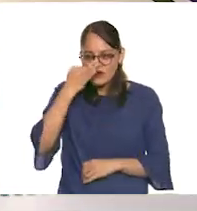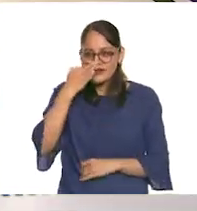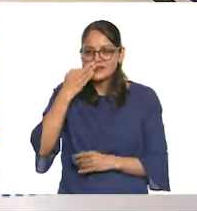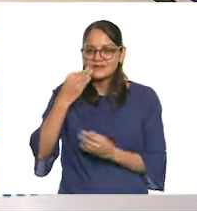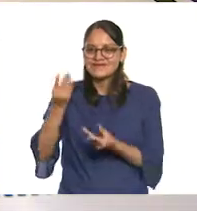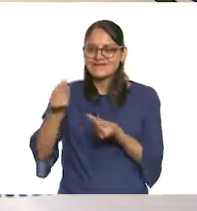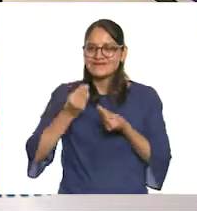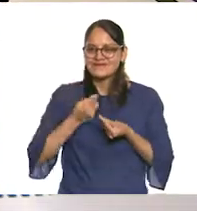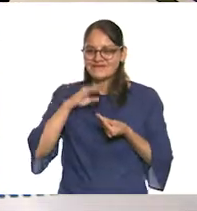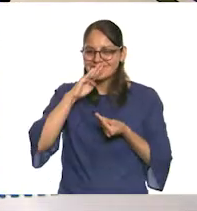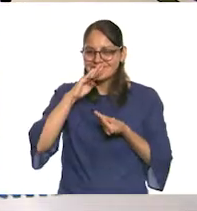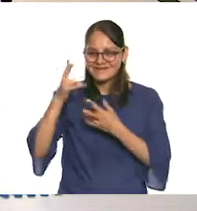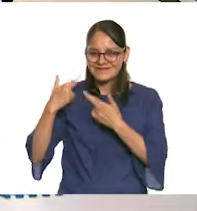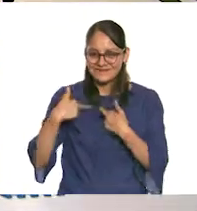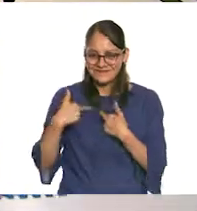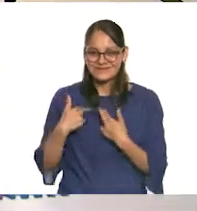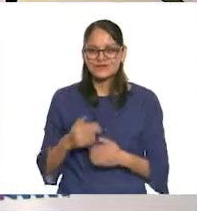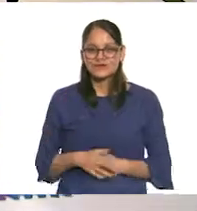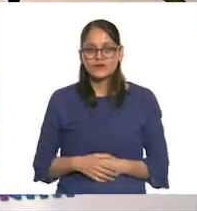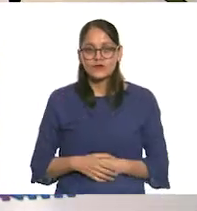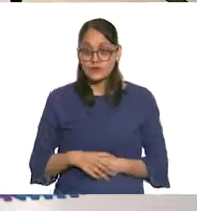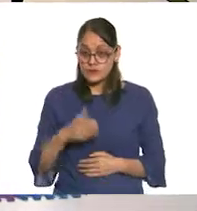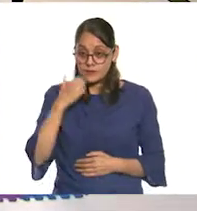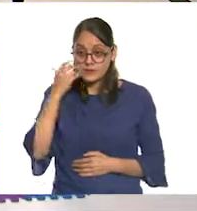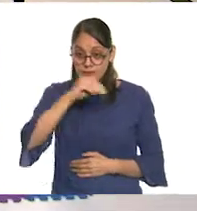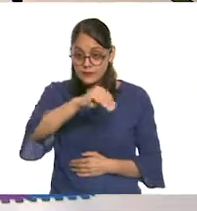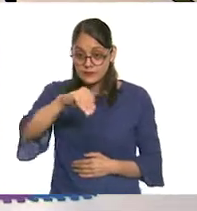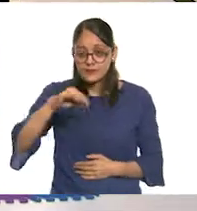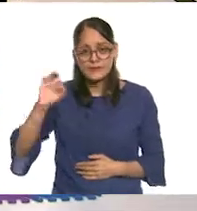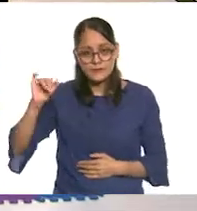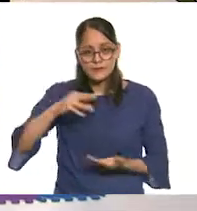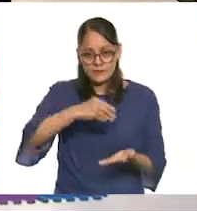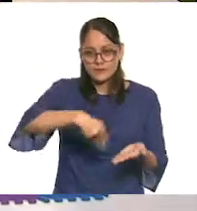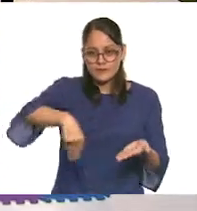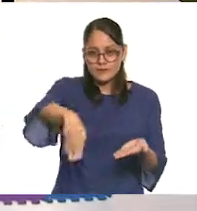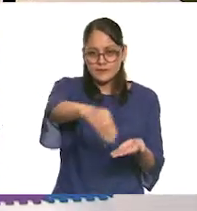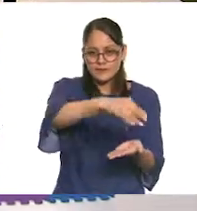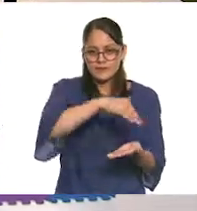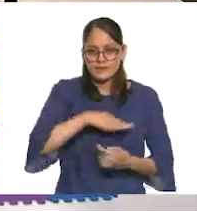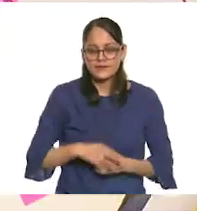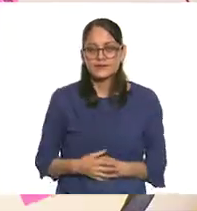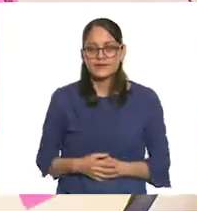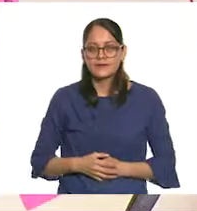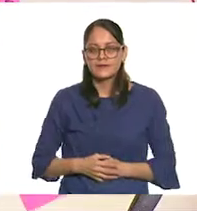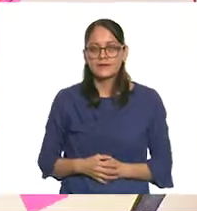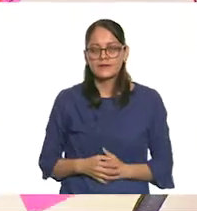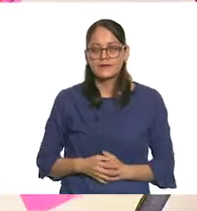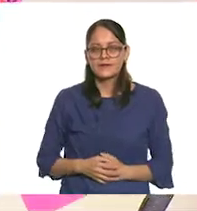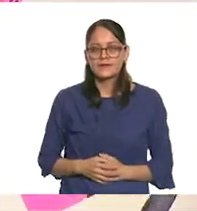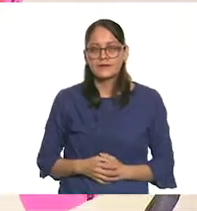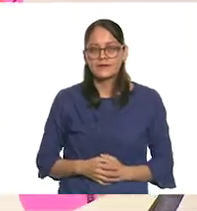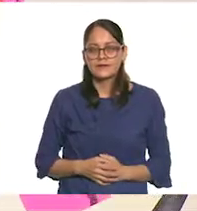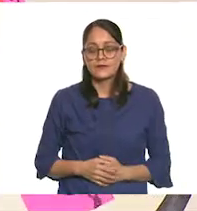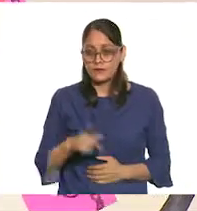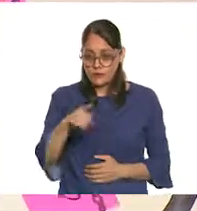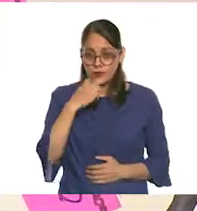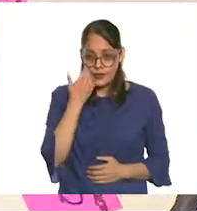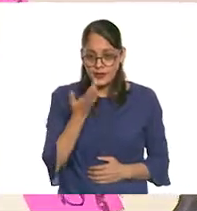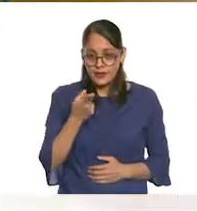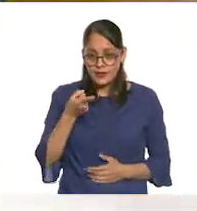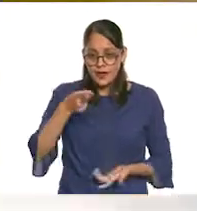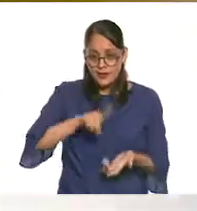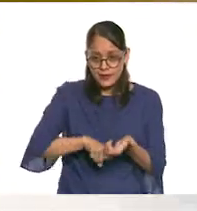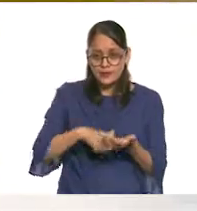nuestras mamás y todo. ¿Quieres que vaya poniendo? Sí, por favor. Muy bien. ¡Ah, mira qué bonito! Si quieres aquí